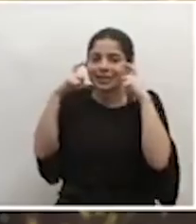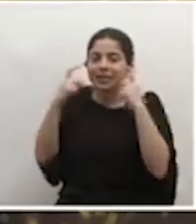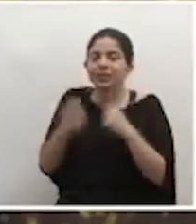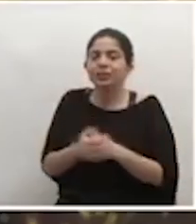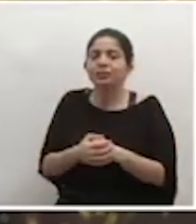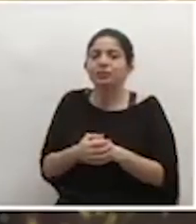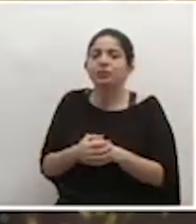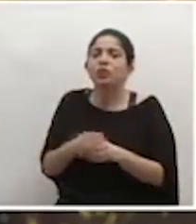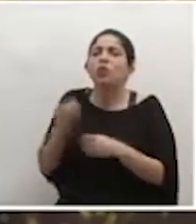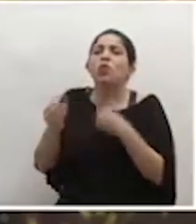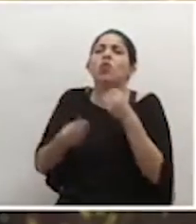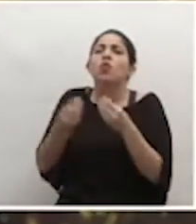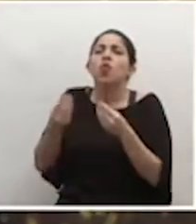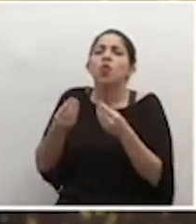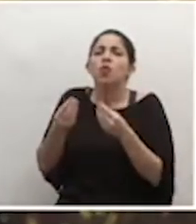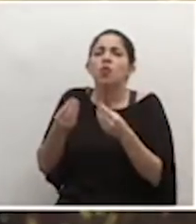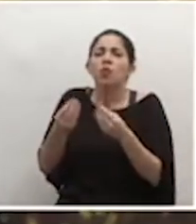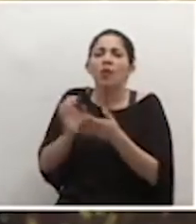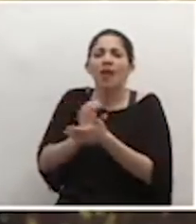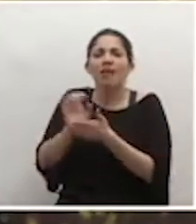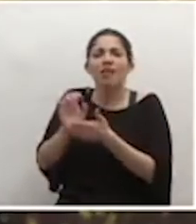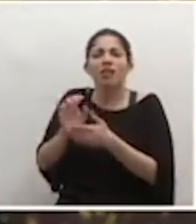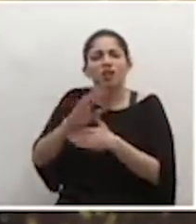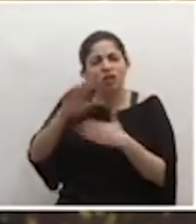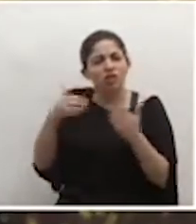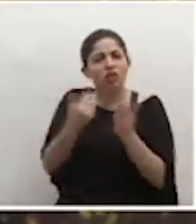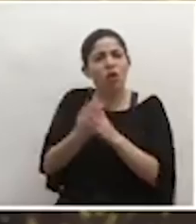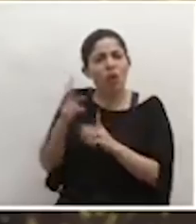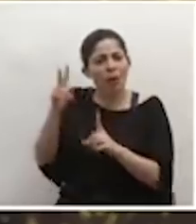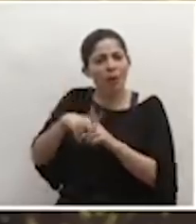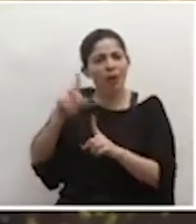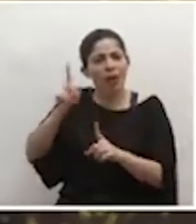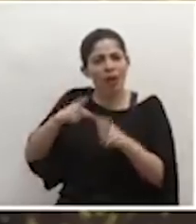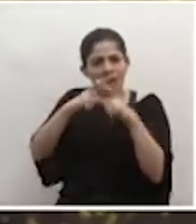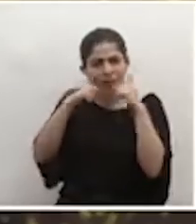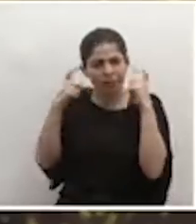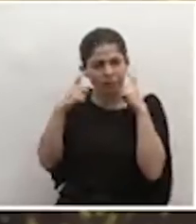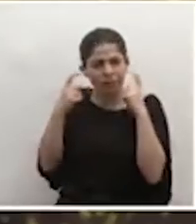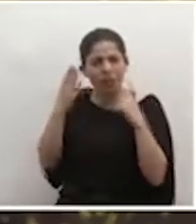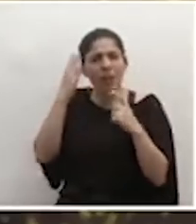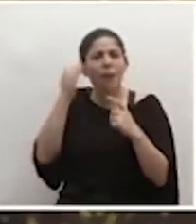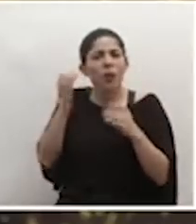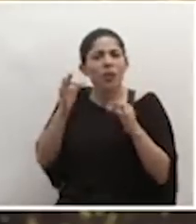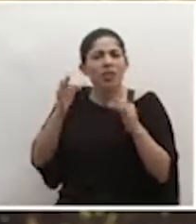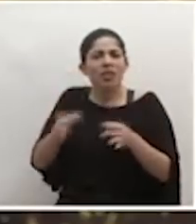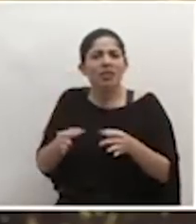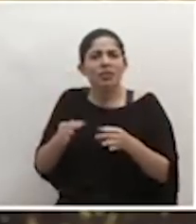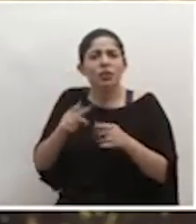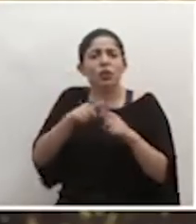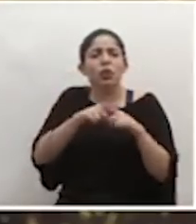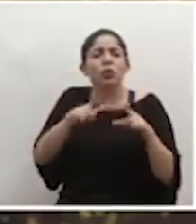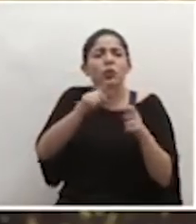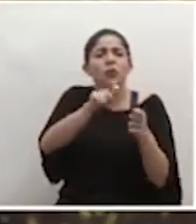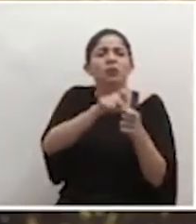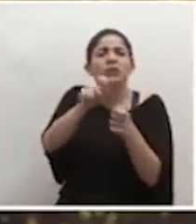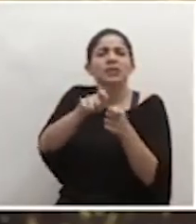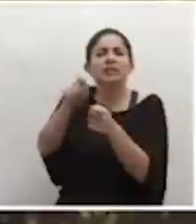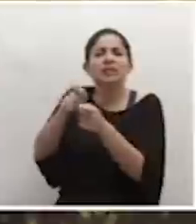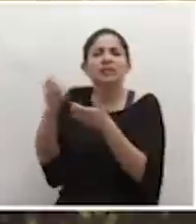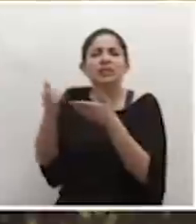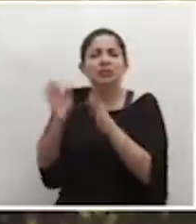qué impide que sea generalizado y por qué decidieron hacerlo en puntos específicos, servicios